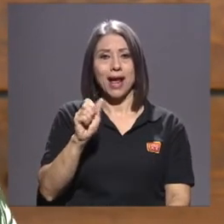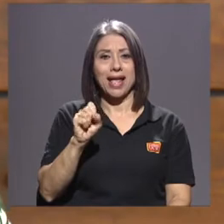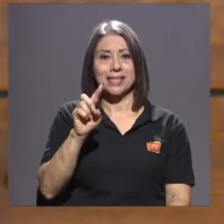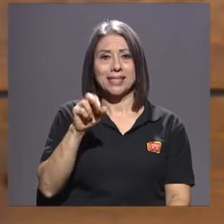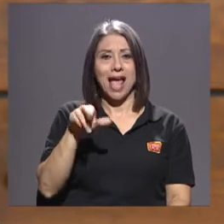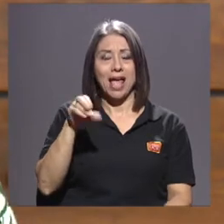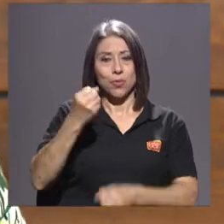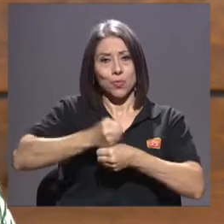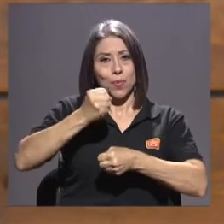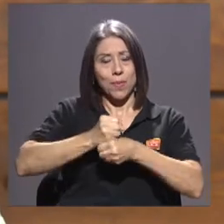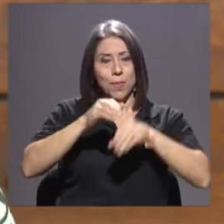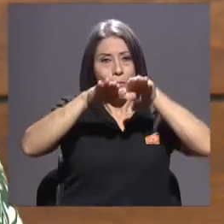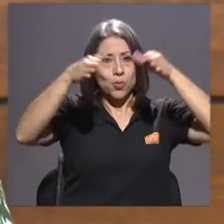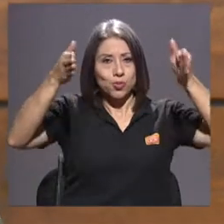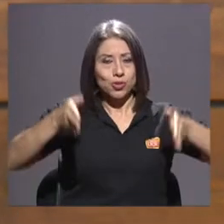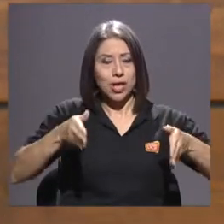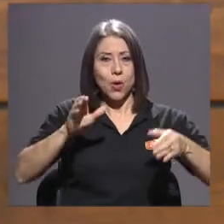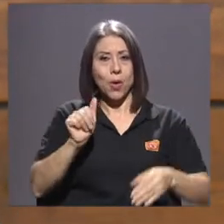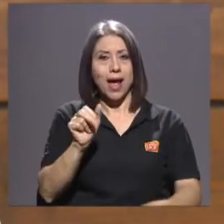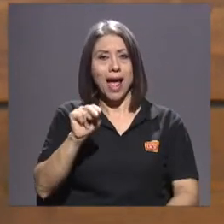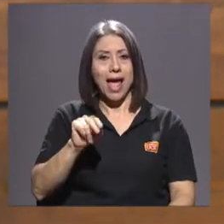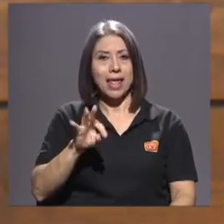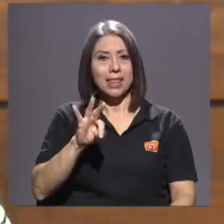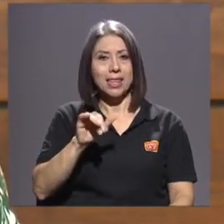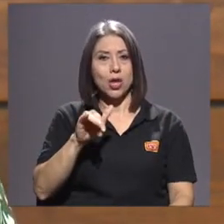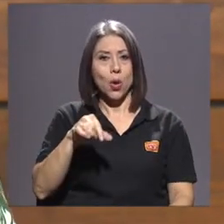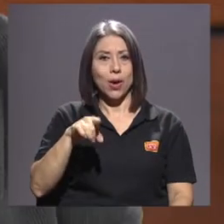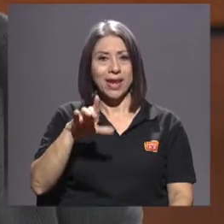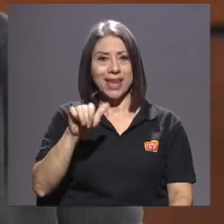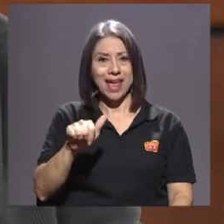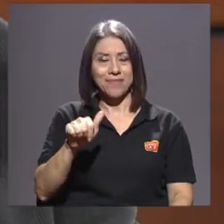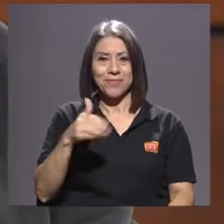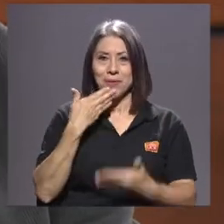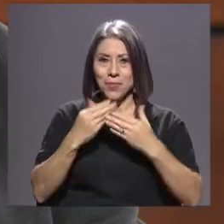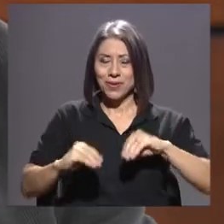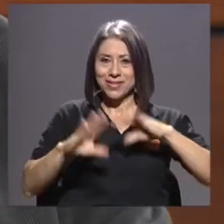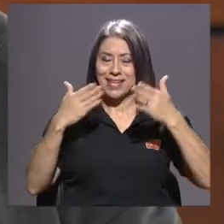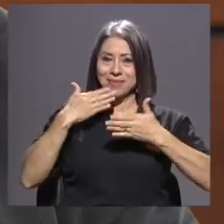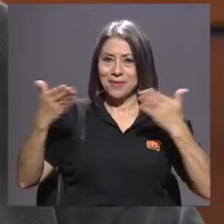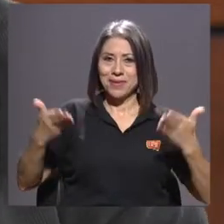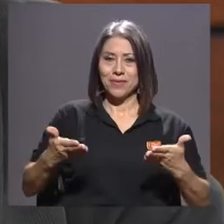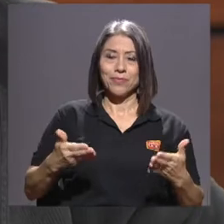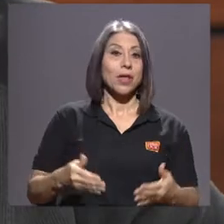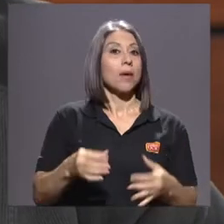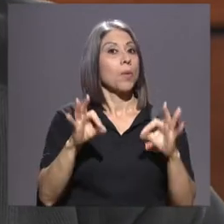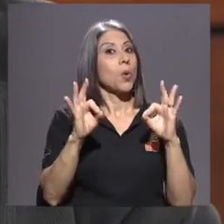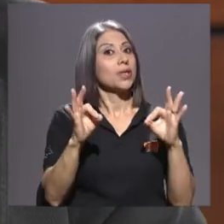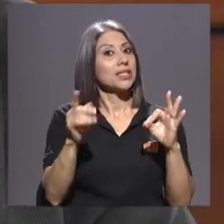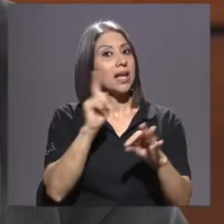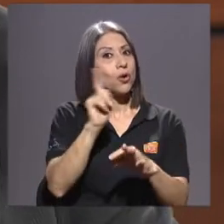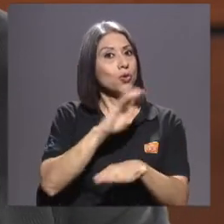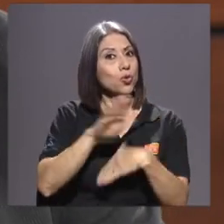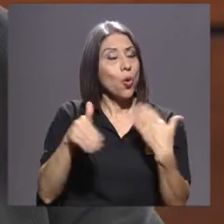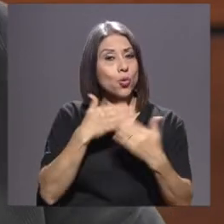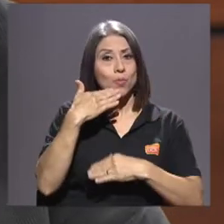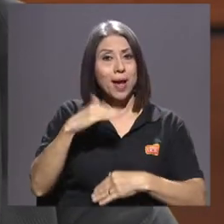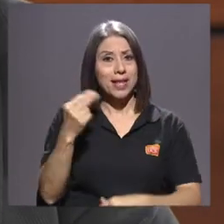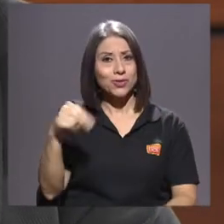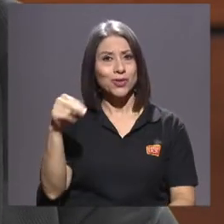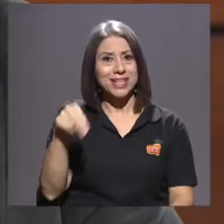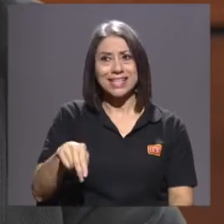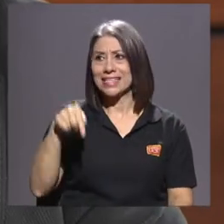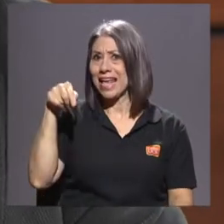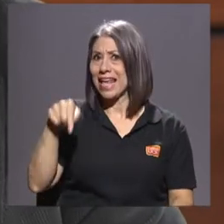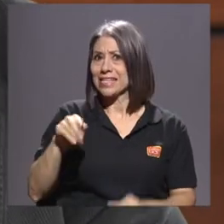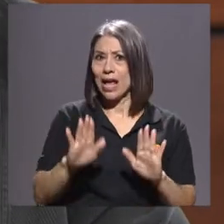Museo de Antioquia. Entonces le damos la bienvenida y buenos días. Bueno, por dicho no, todos son malas noticias. De hecho, esta es